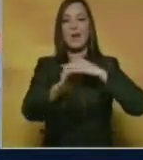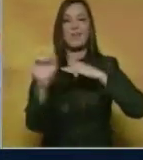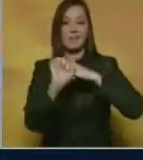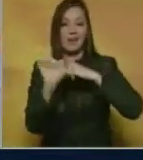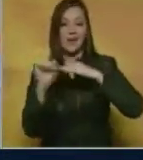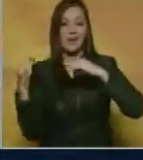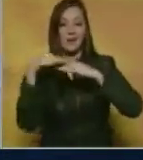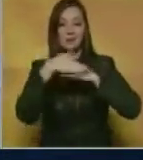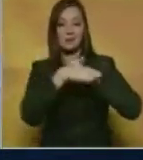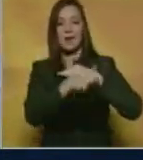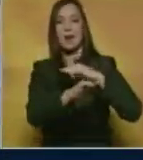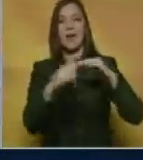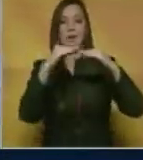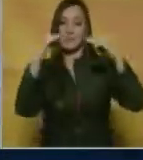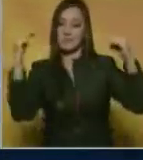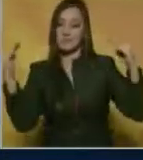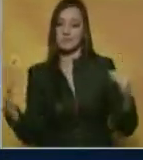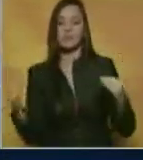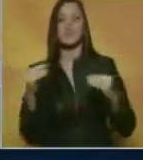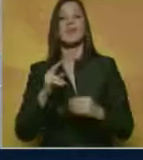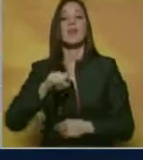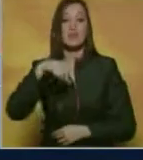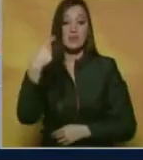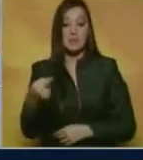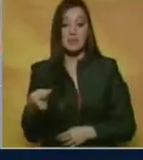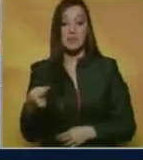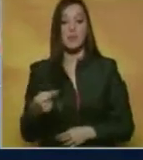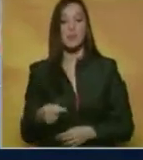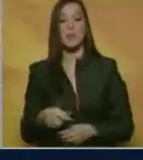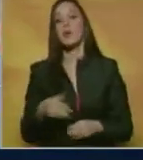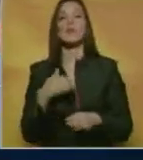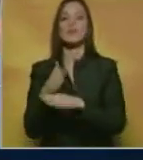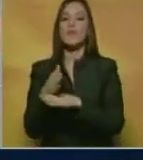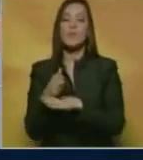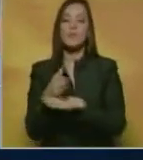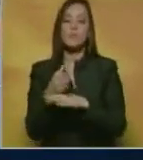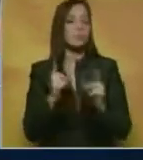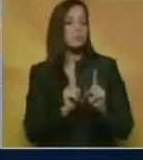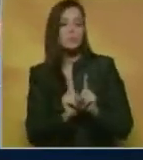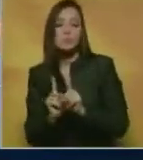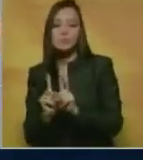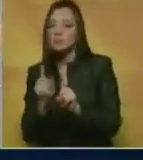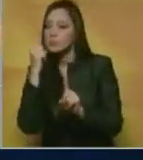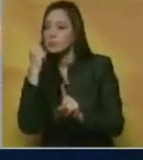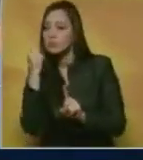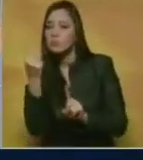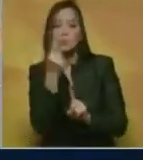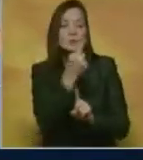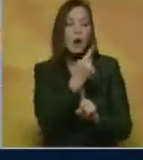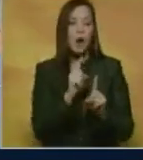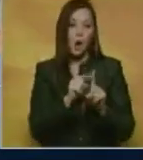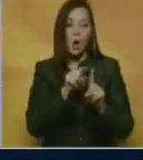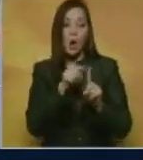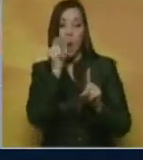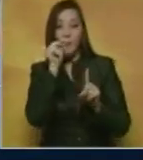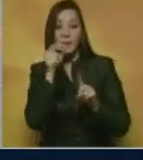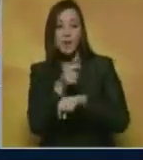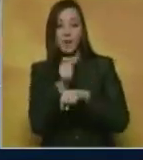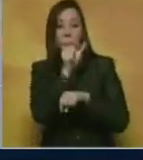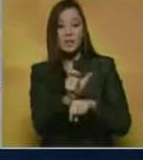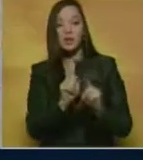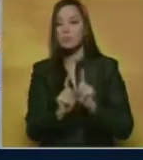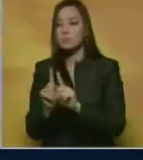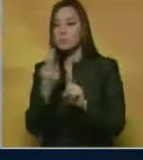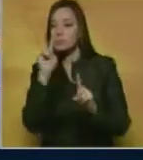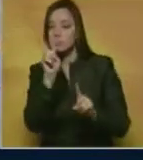Verificábamos eso en el sitio. Hicimos luego el recorrido con el gobernador de todo lo que va a ser el bus de tránsito